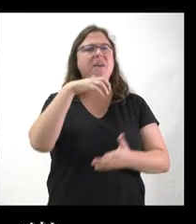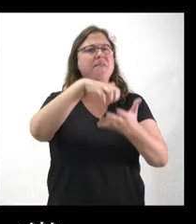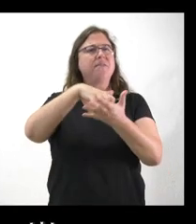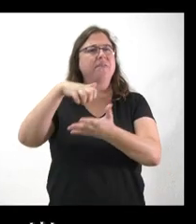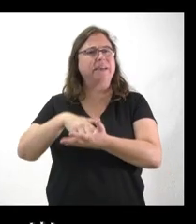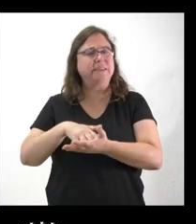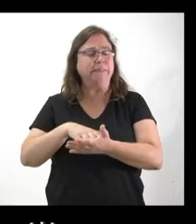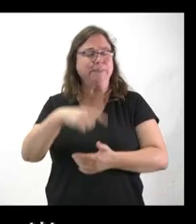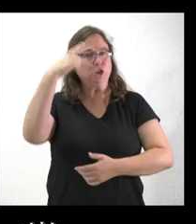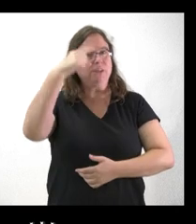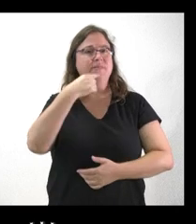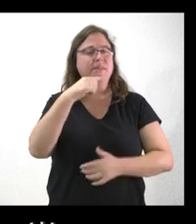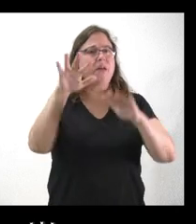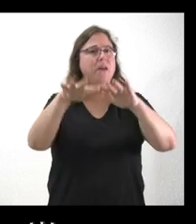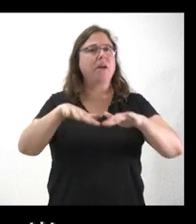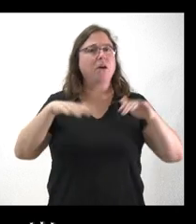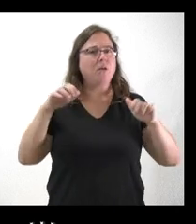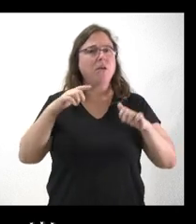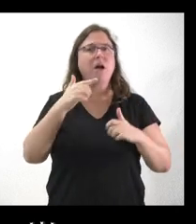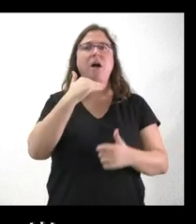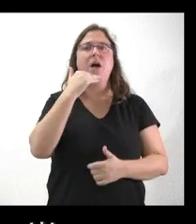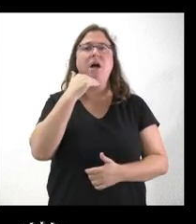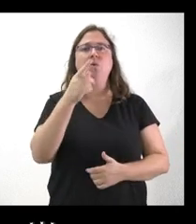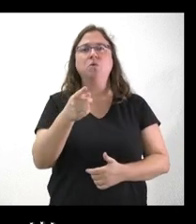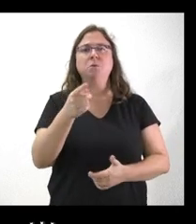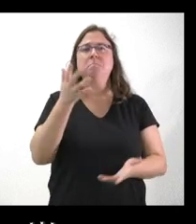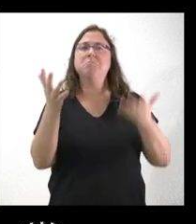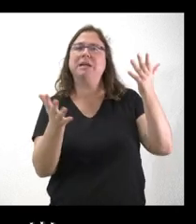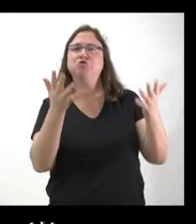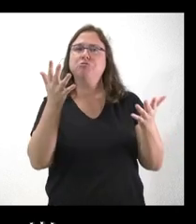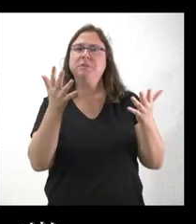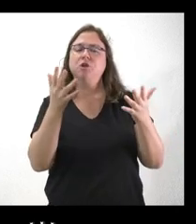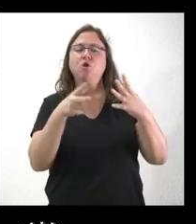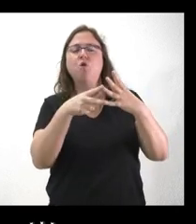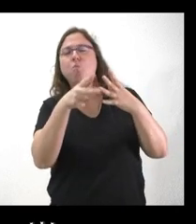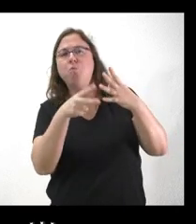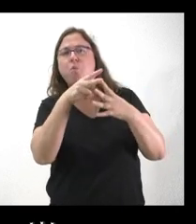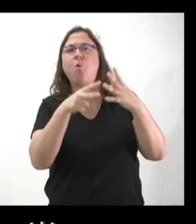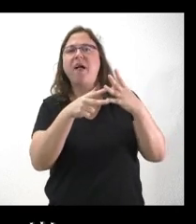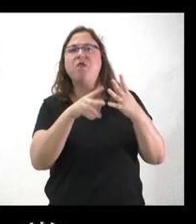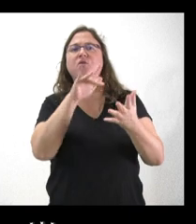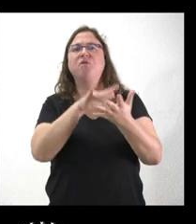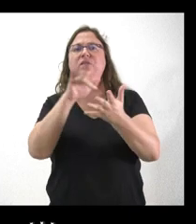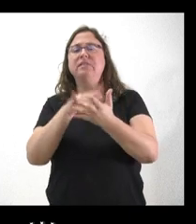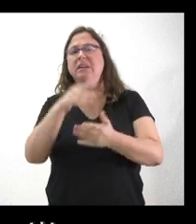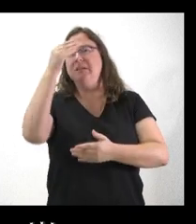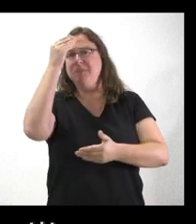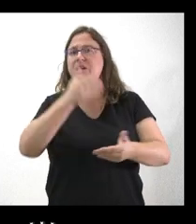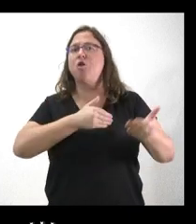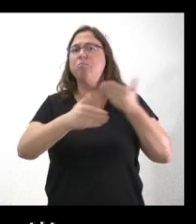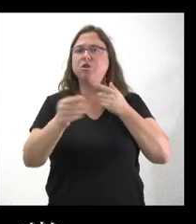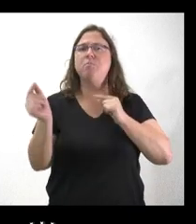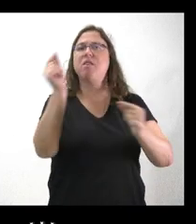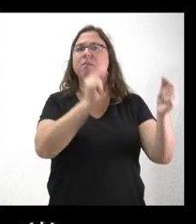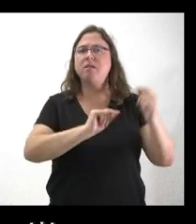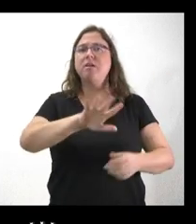determinan las Cortes, pero no sé qué horquilla barajan de posibles fechas y si creen que el próximo debate de investidura